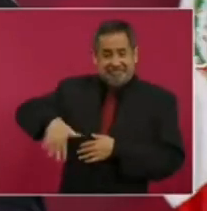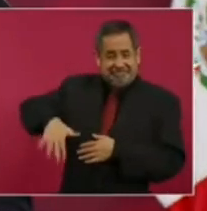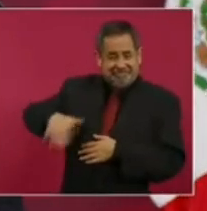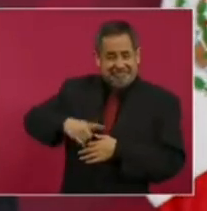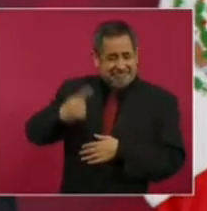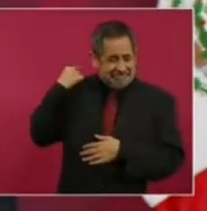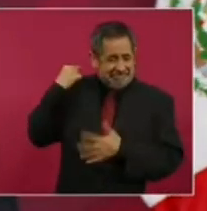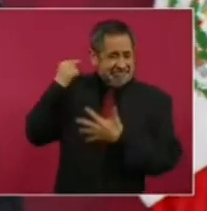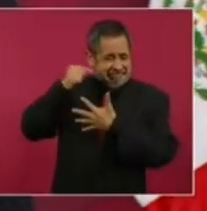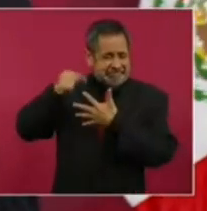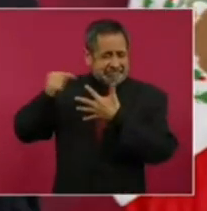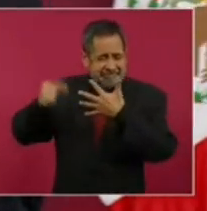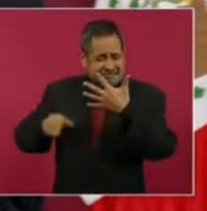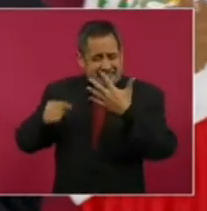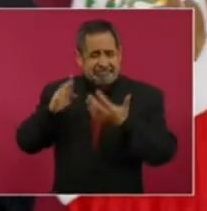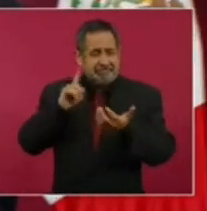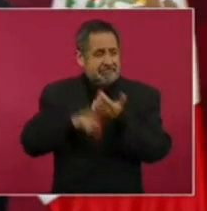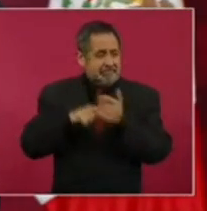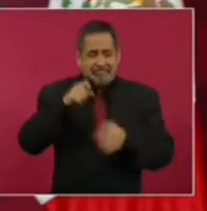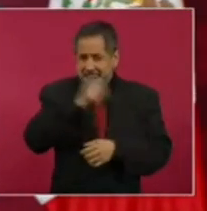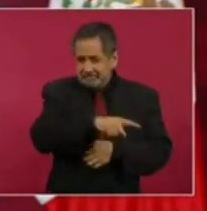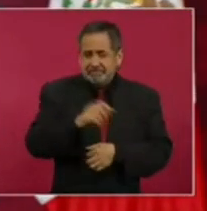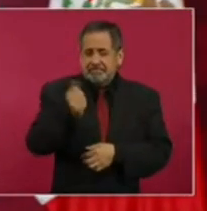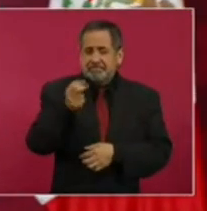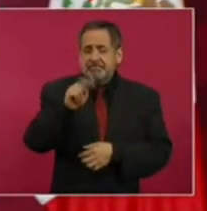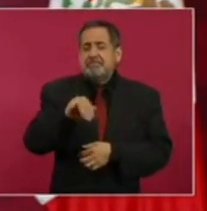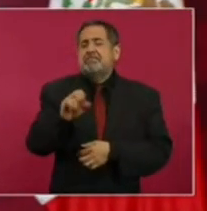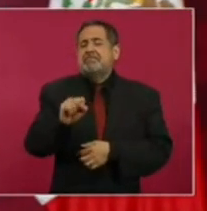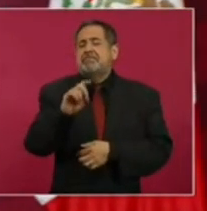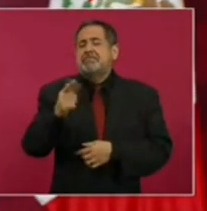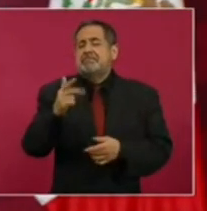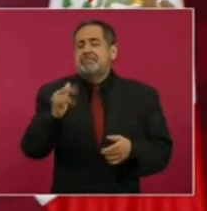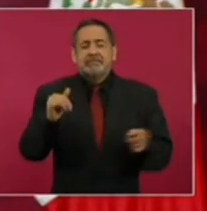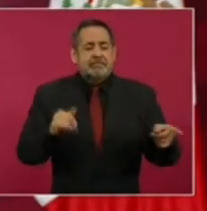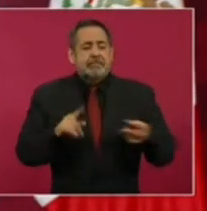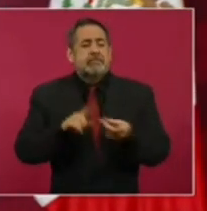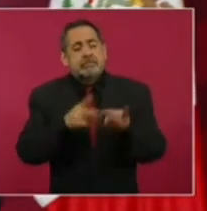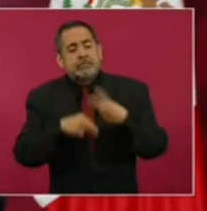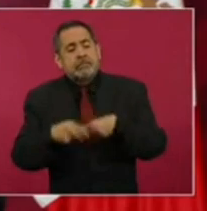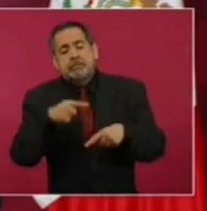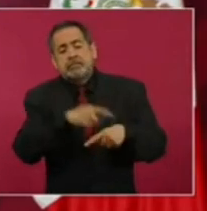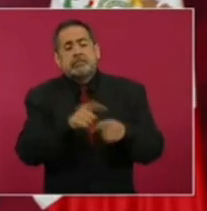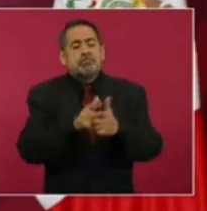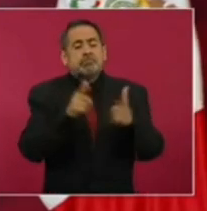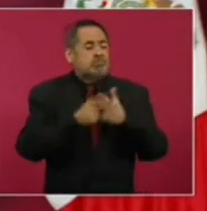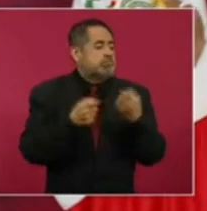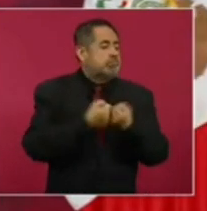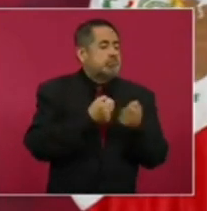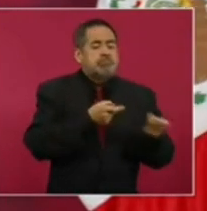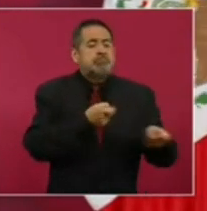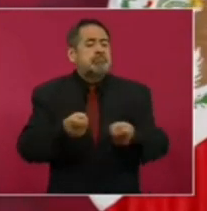de San José de Gracia. ¿De dónde surgieron estos grupos,